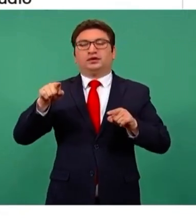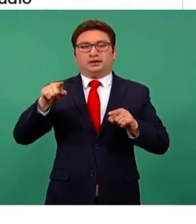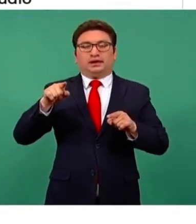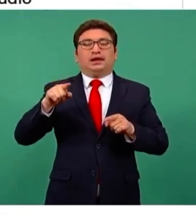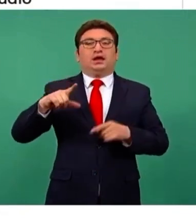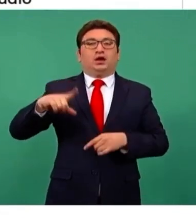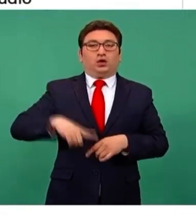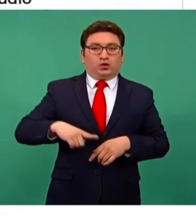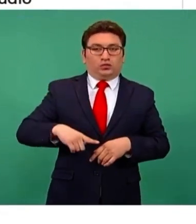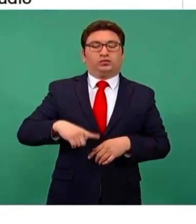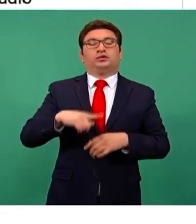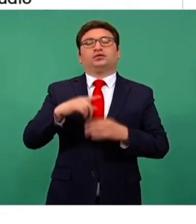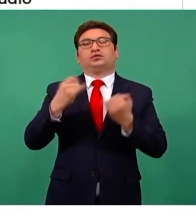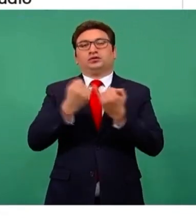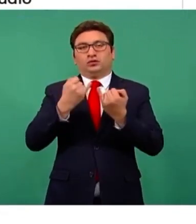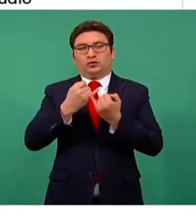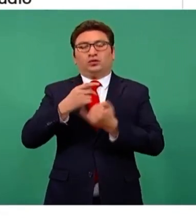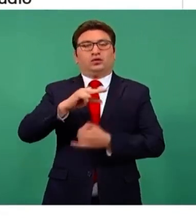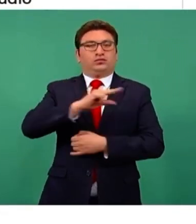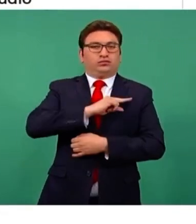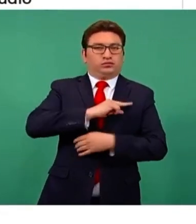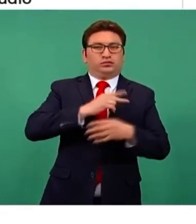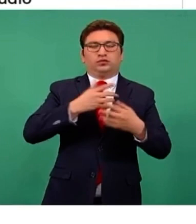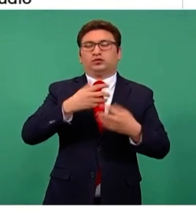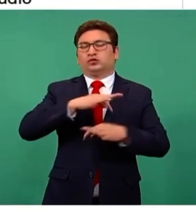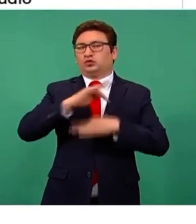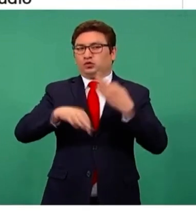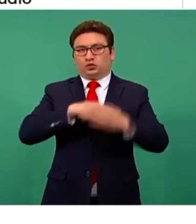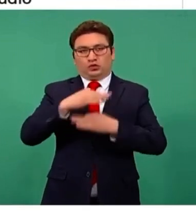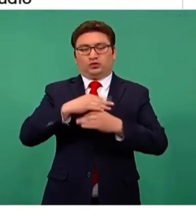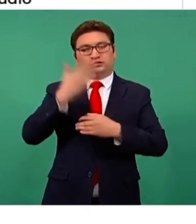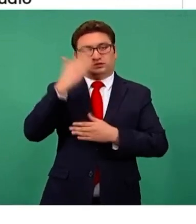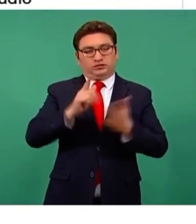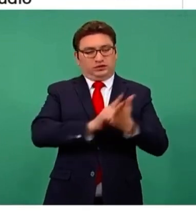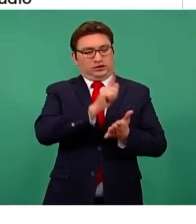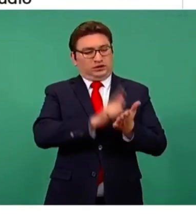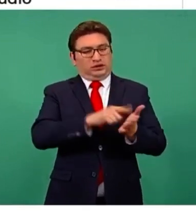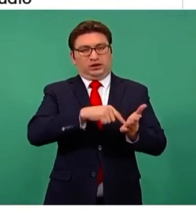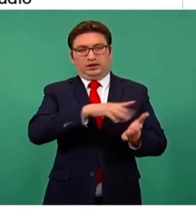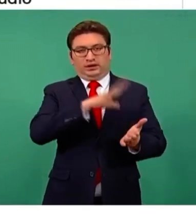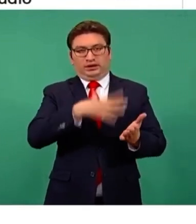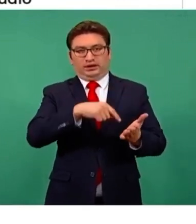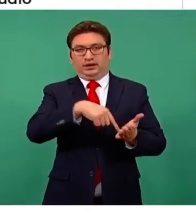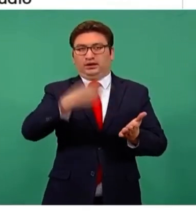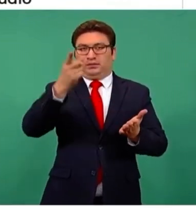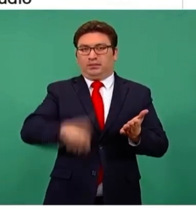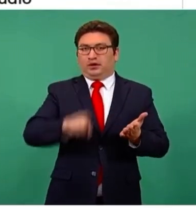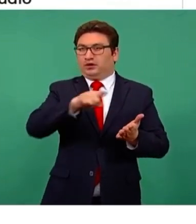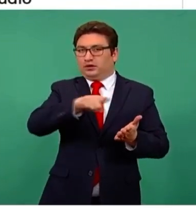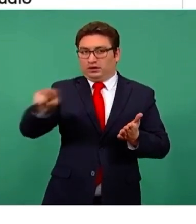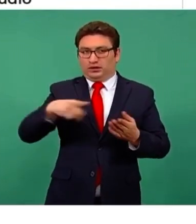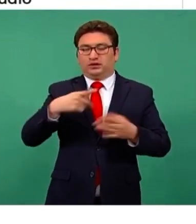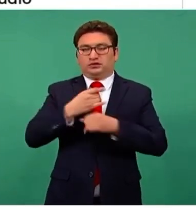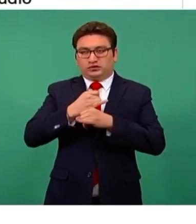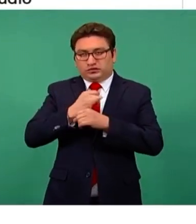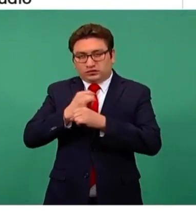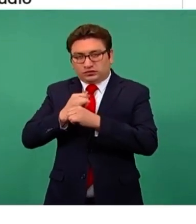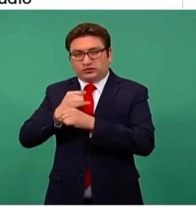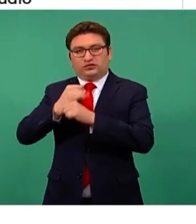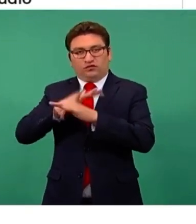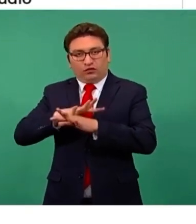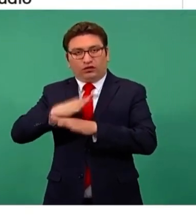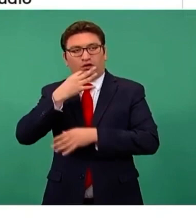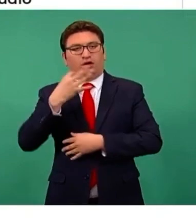también a todas las dependencias privadas que, de acuerdo a la Ley General de Salud, tienen la obligación de notificar de manera